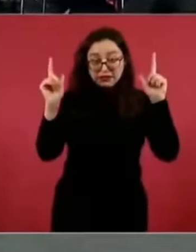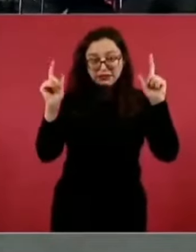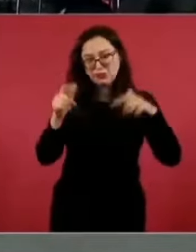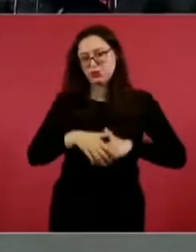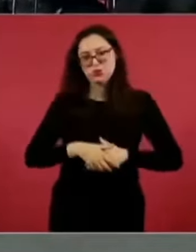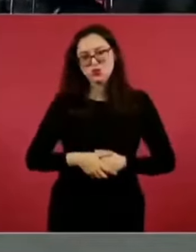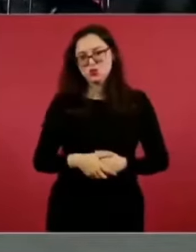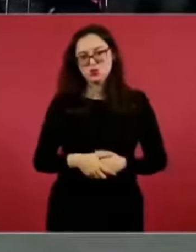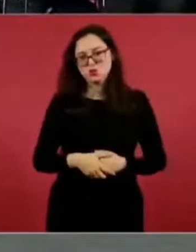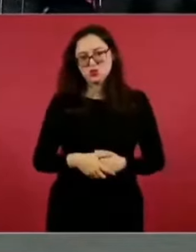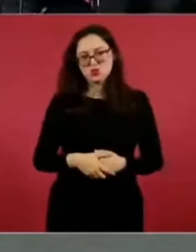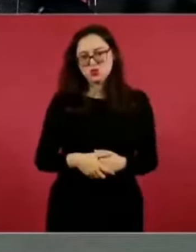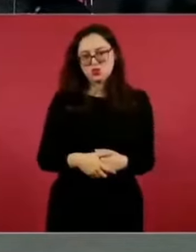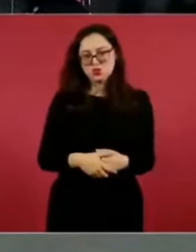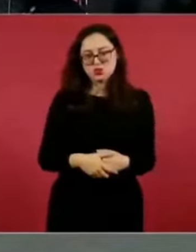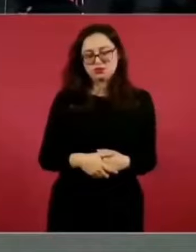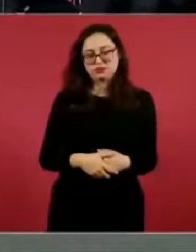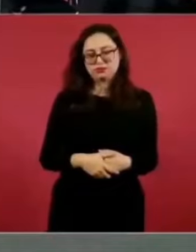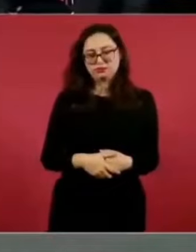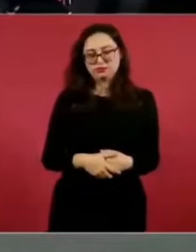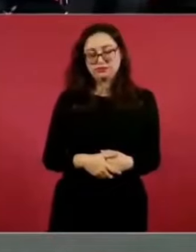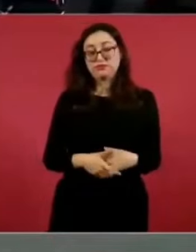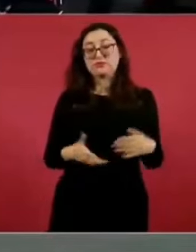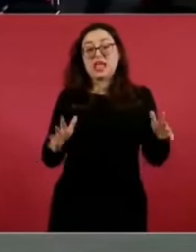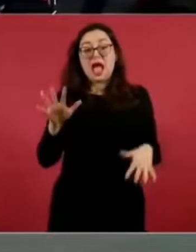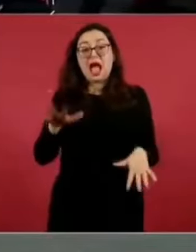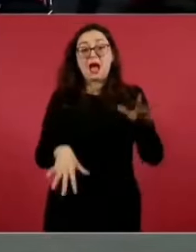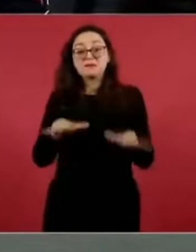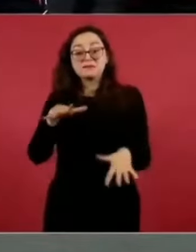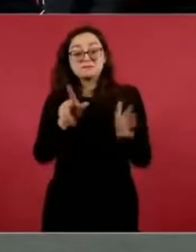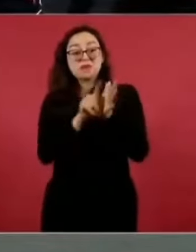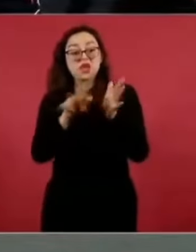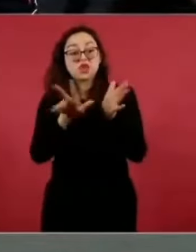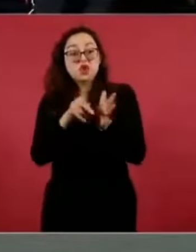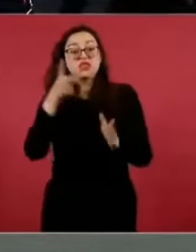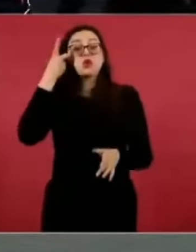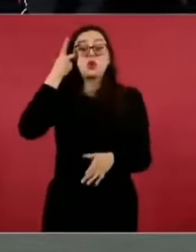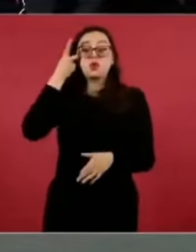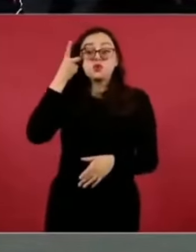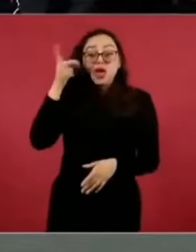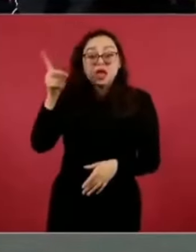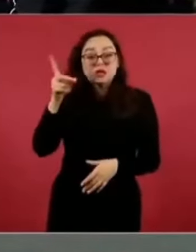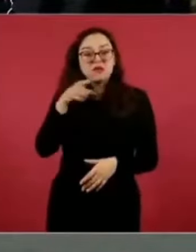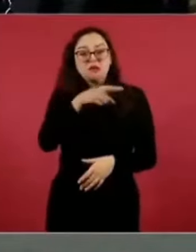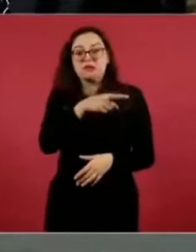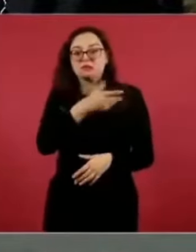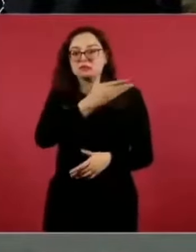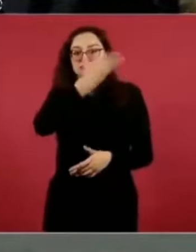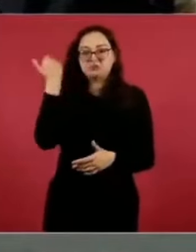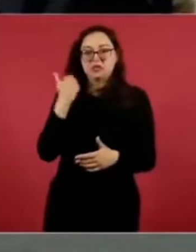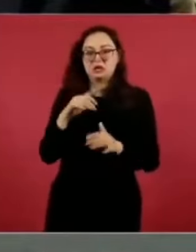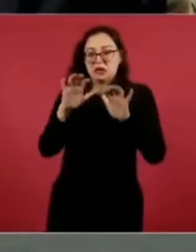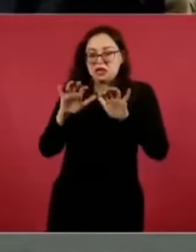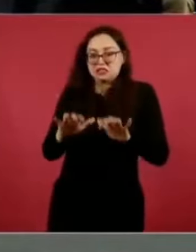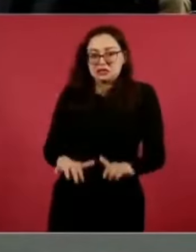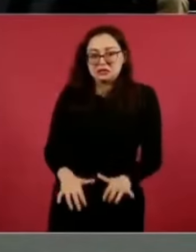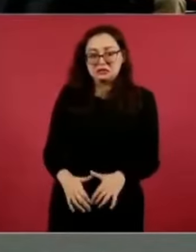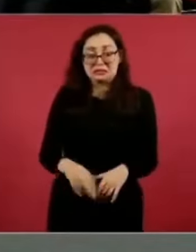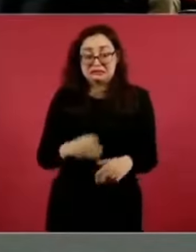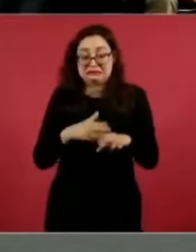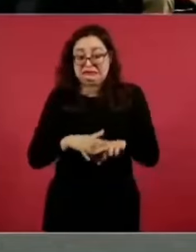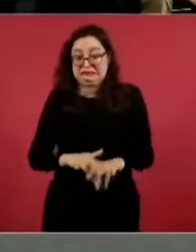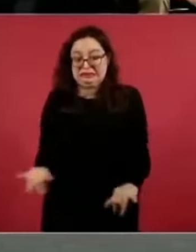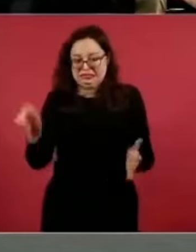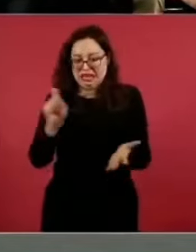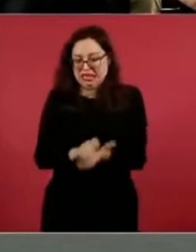ni los dueños de los medios, ni una carta escriben,